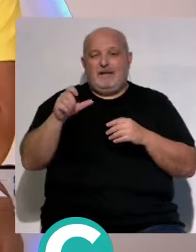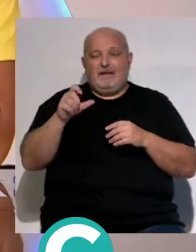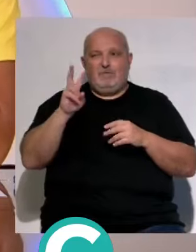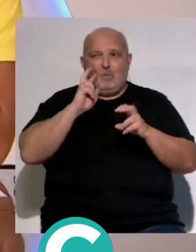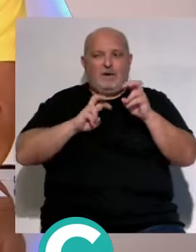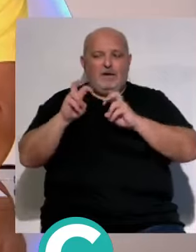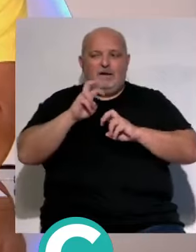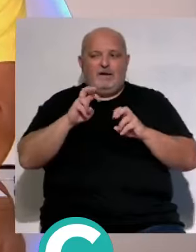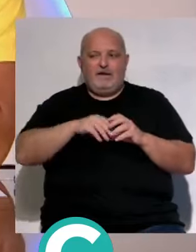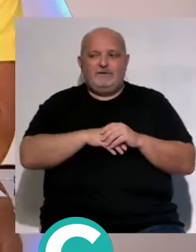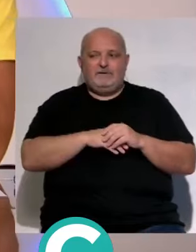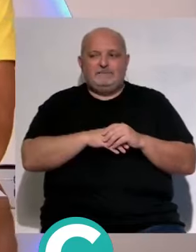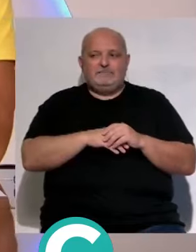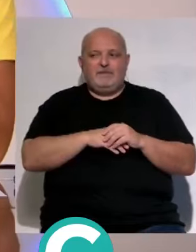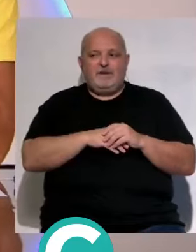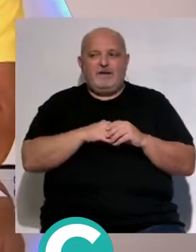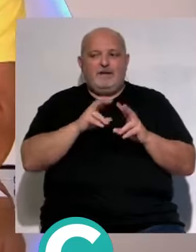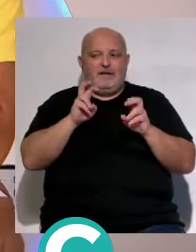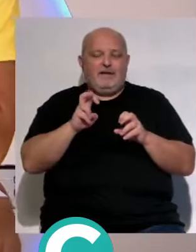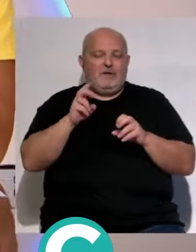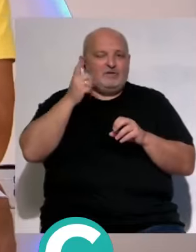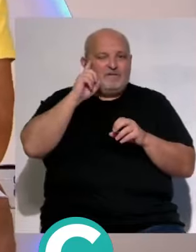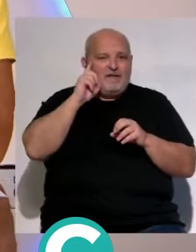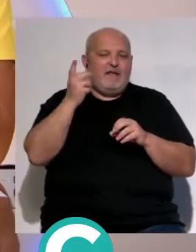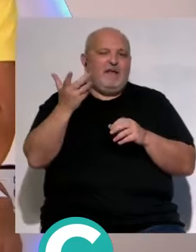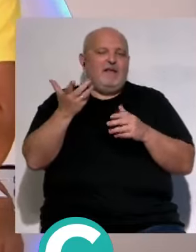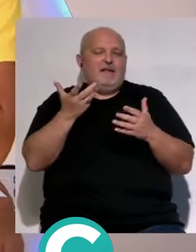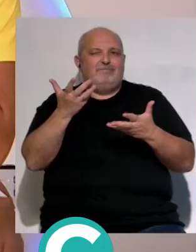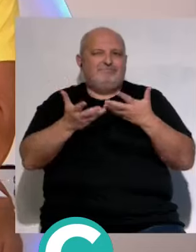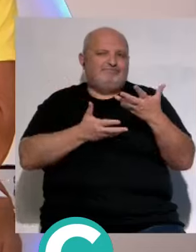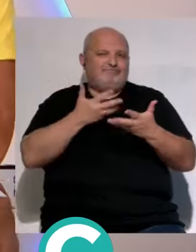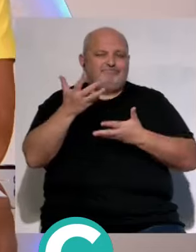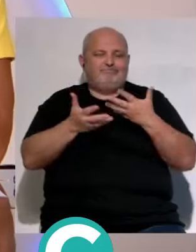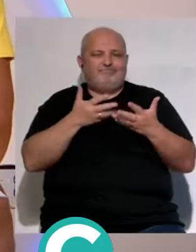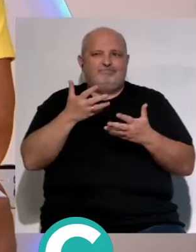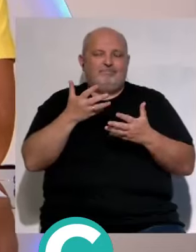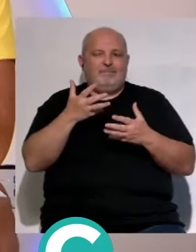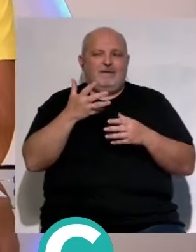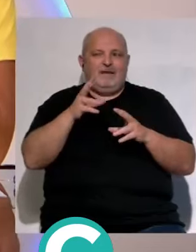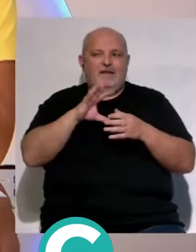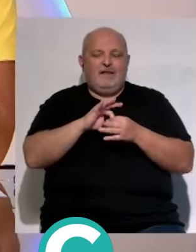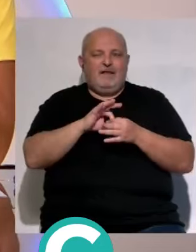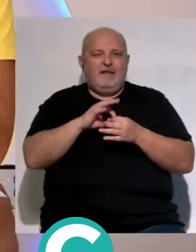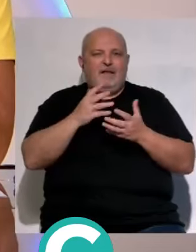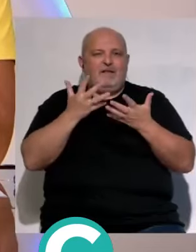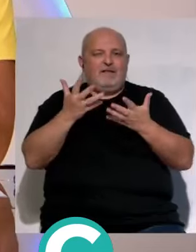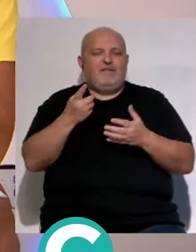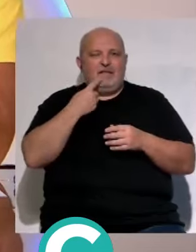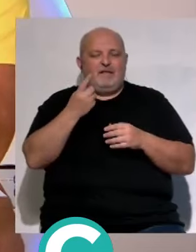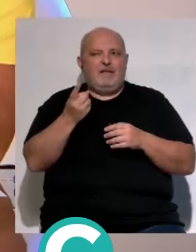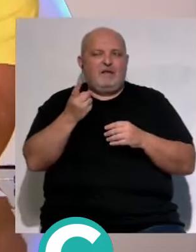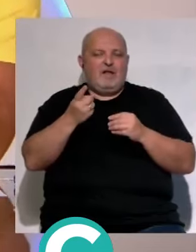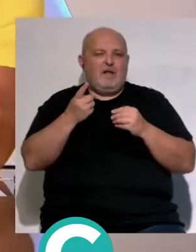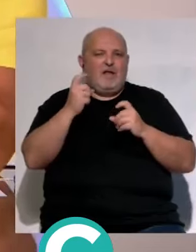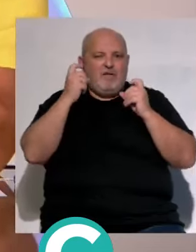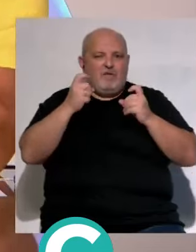punto hacer de autocrítica y no sabía en qué punto que era muy encaliente y tal pues mira le podemos ayudar diciéndole no